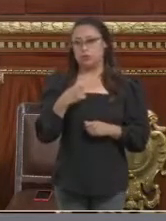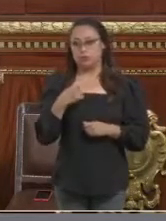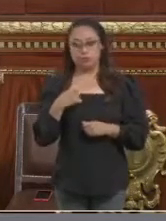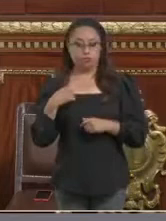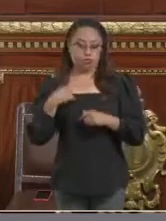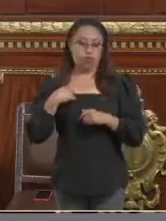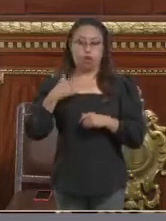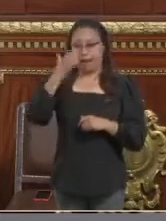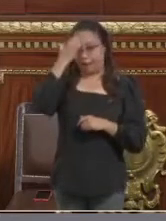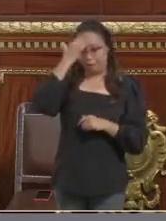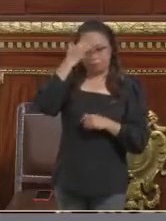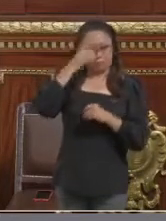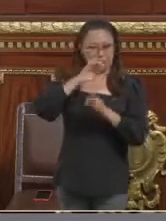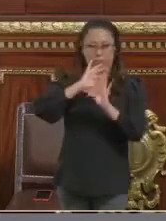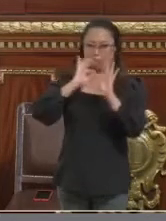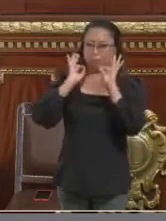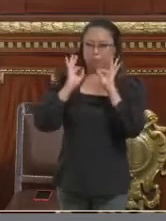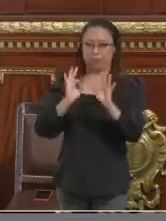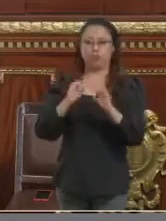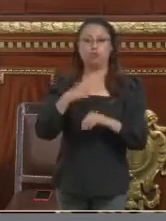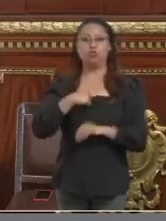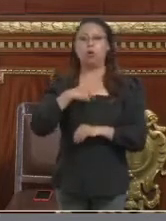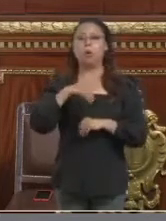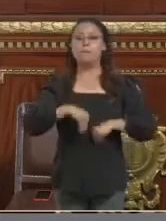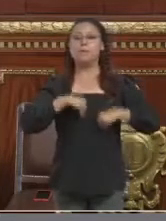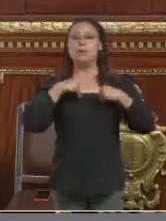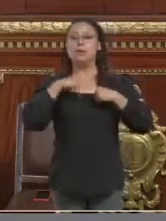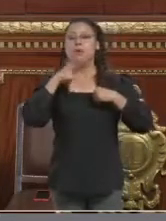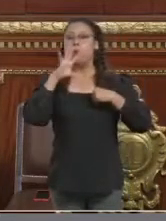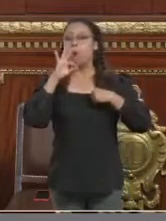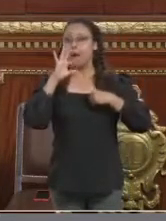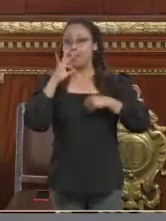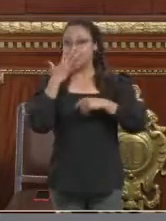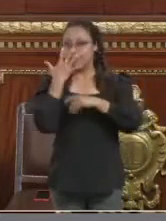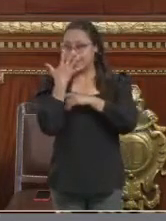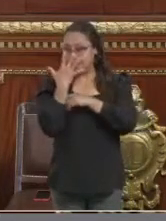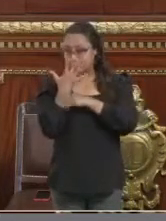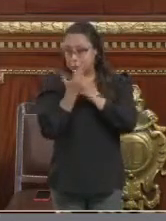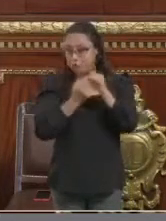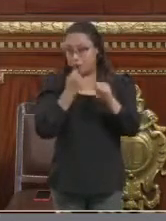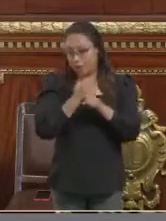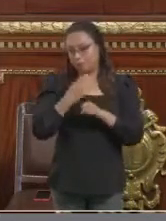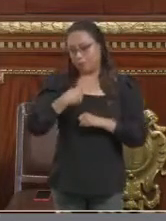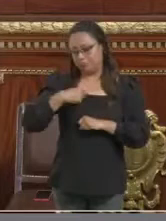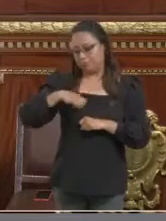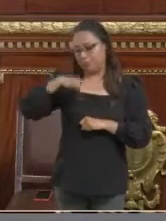conozco como la palma de mi mano. La he recorrido de todas las maneras posibles.